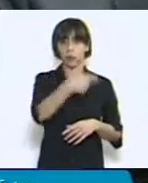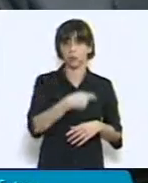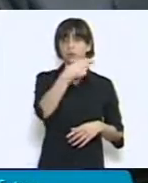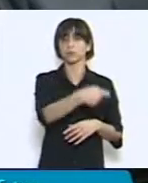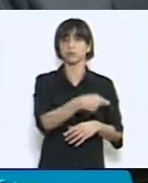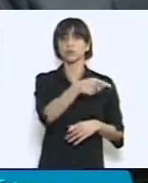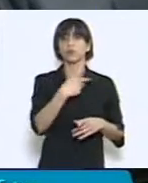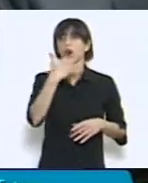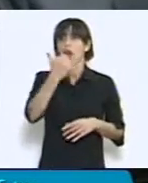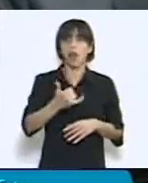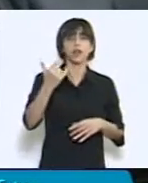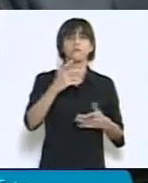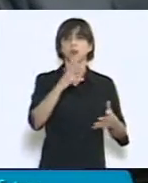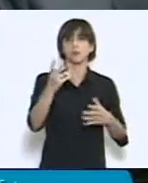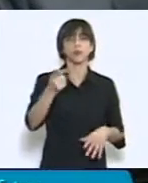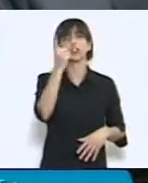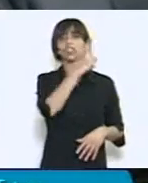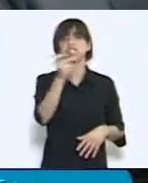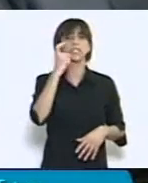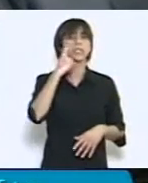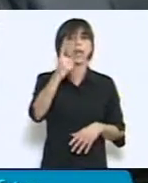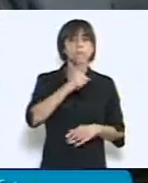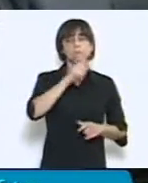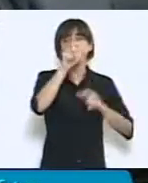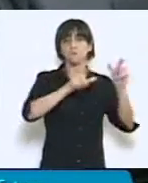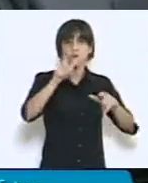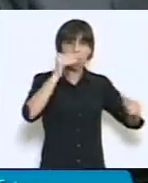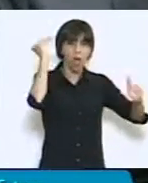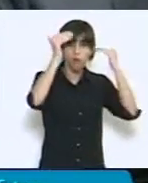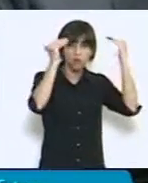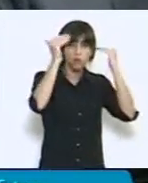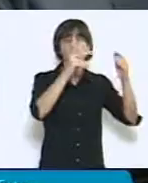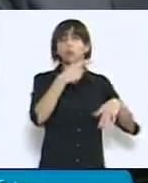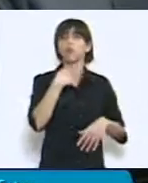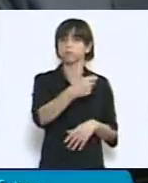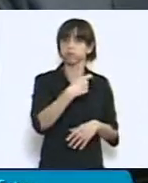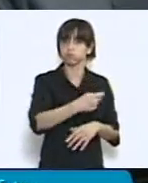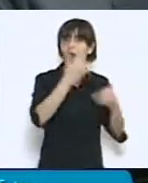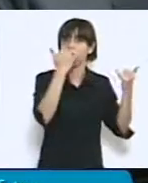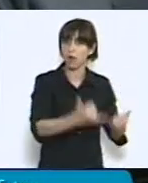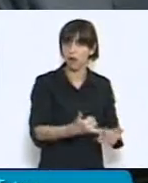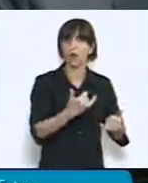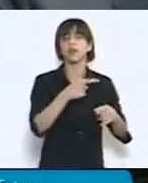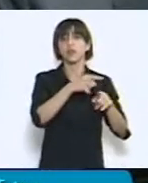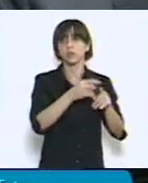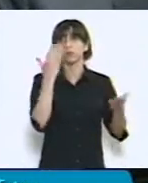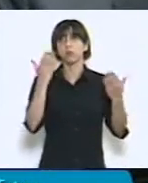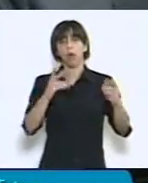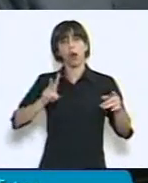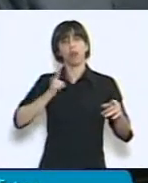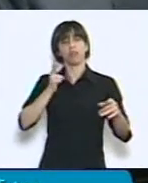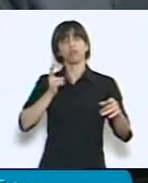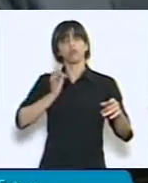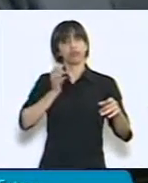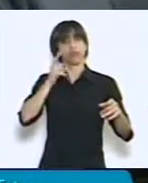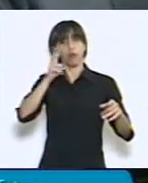.000 adultos mayores que reciben haberes previsionales, duplicando las cifras del 2003. Y en